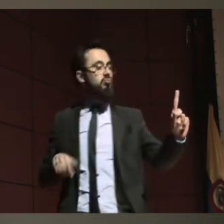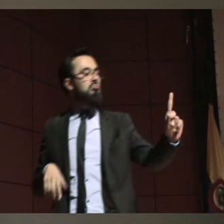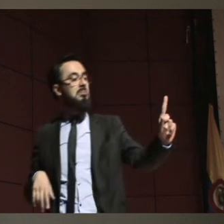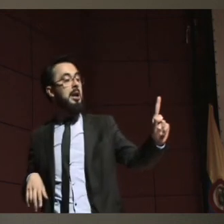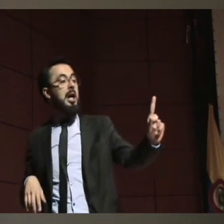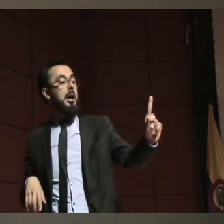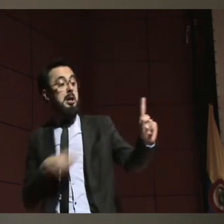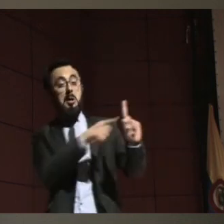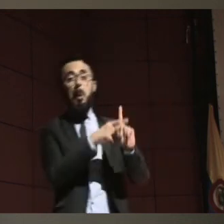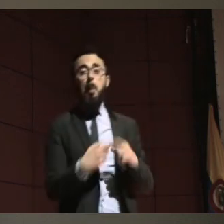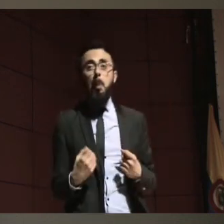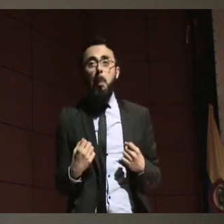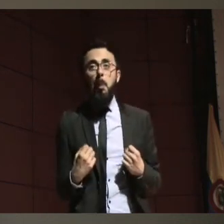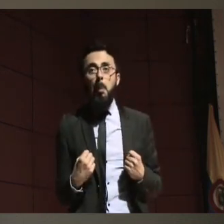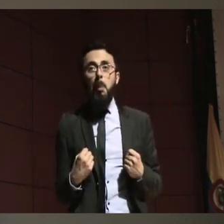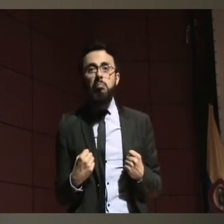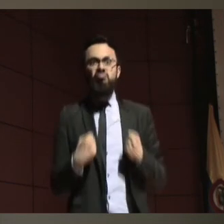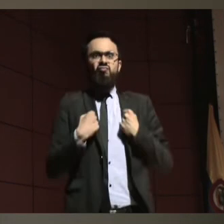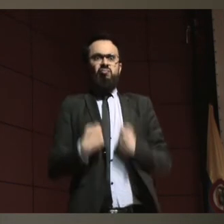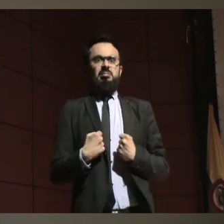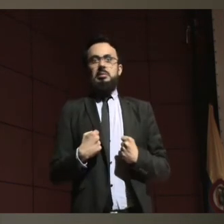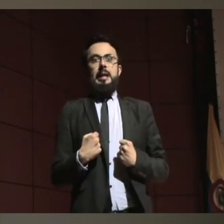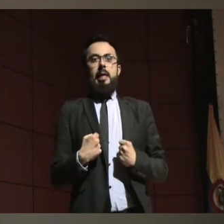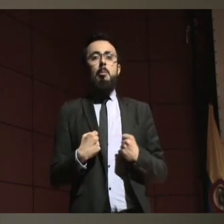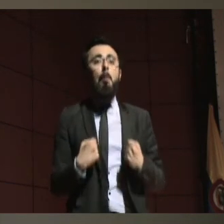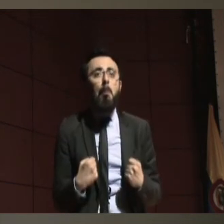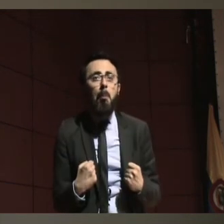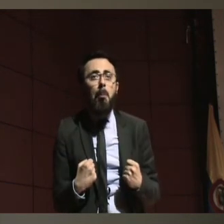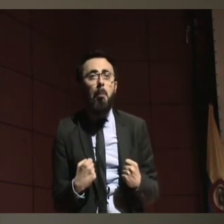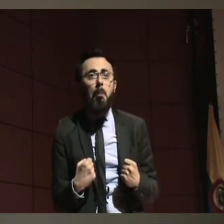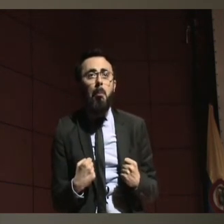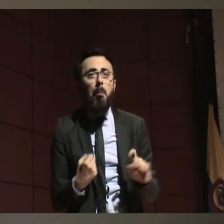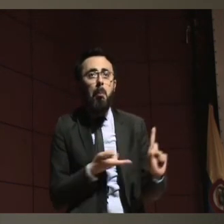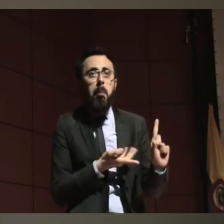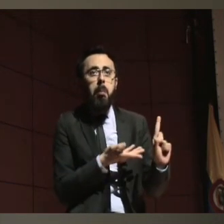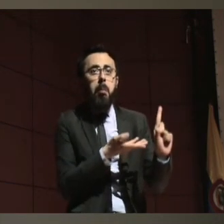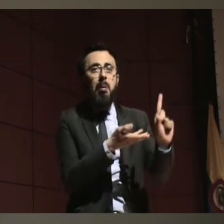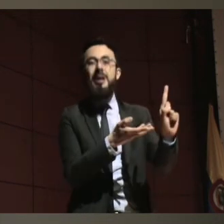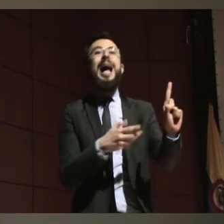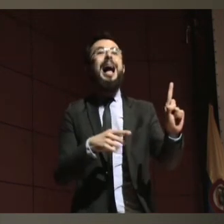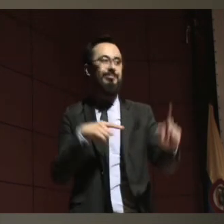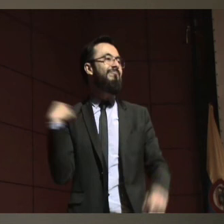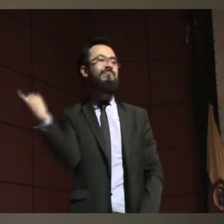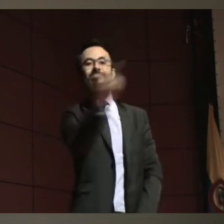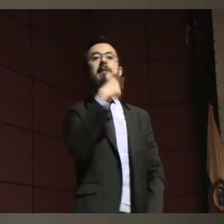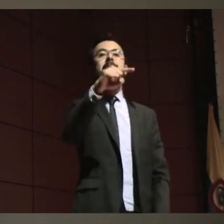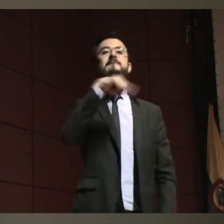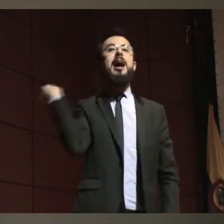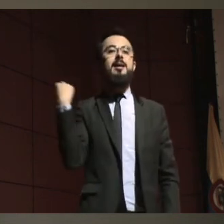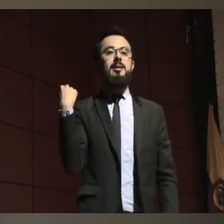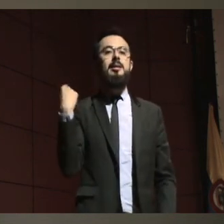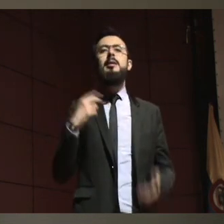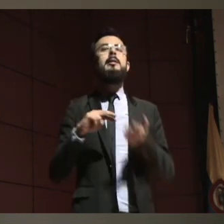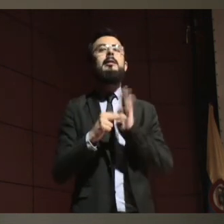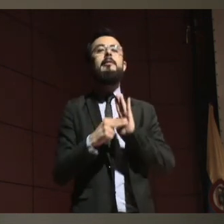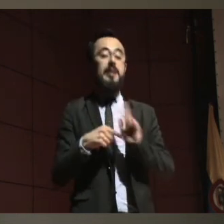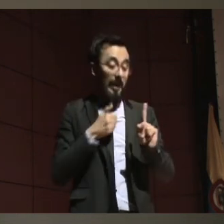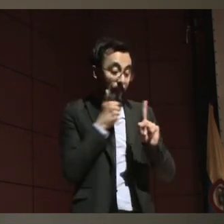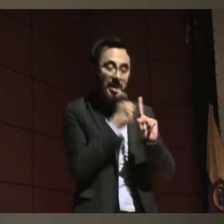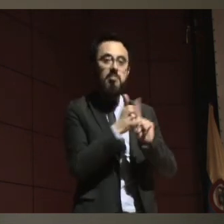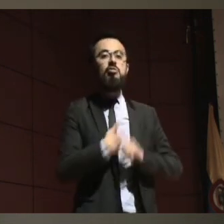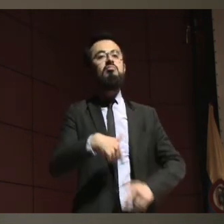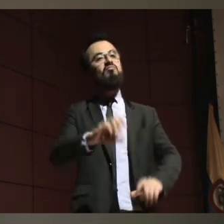ahí estamos fallando. Es un tema de autodeterminación, de